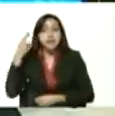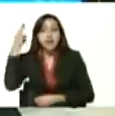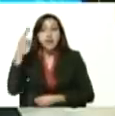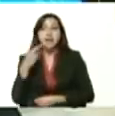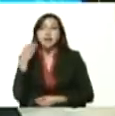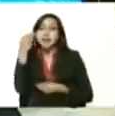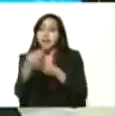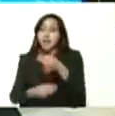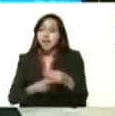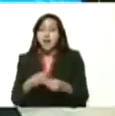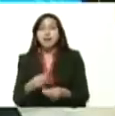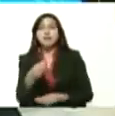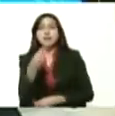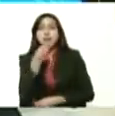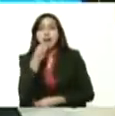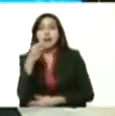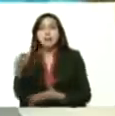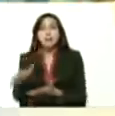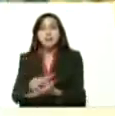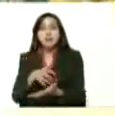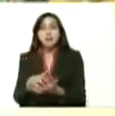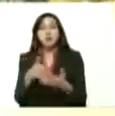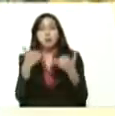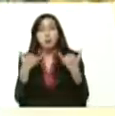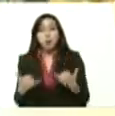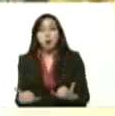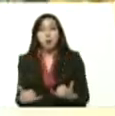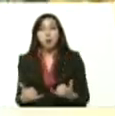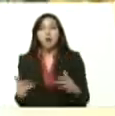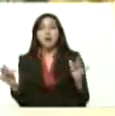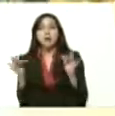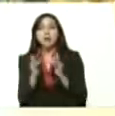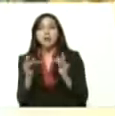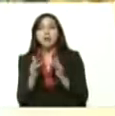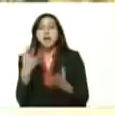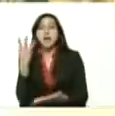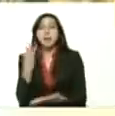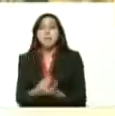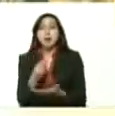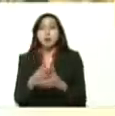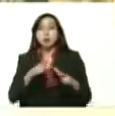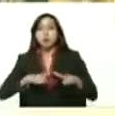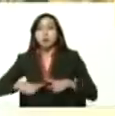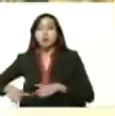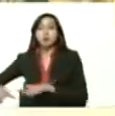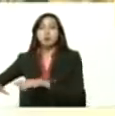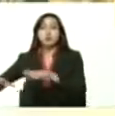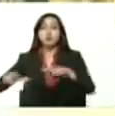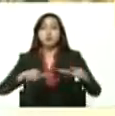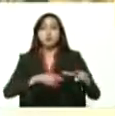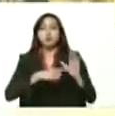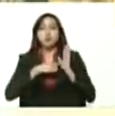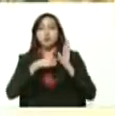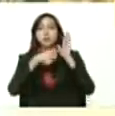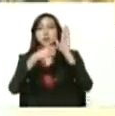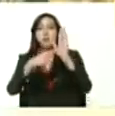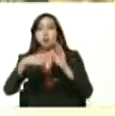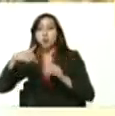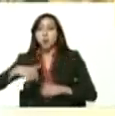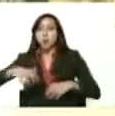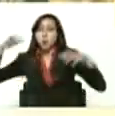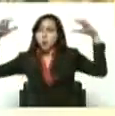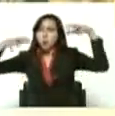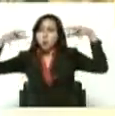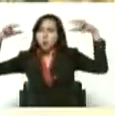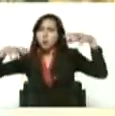produce alimentos vámonos directos a Maturín Maturín Maturín ha estado lloviendo mucho en